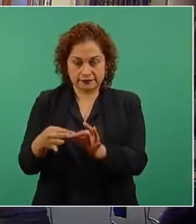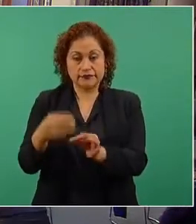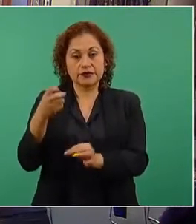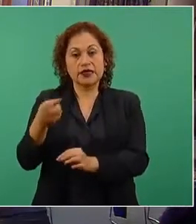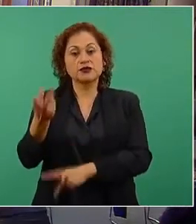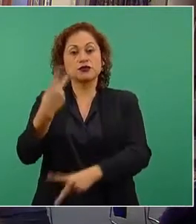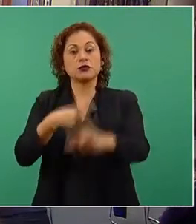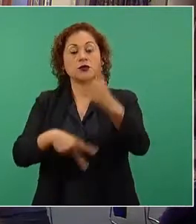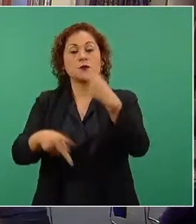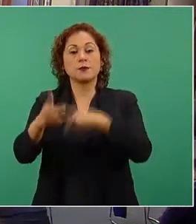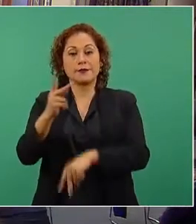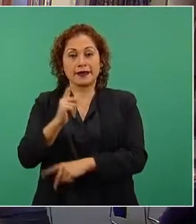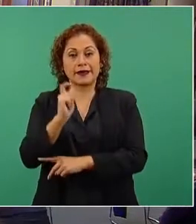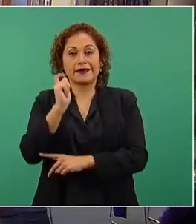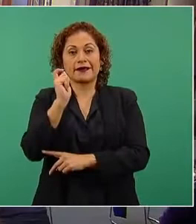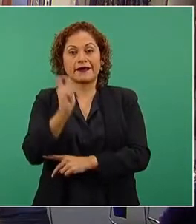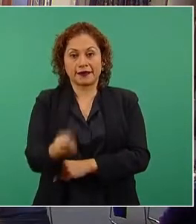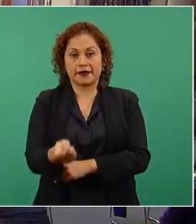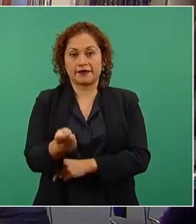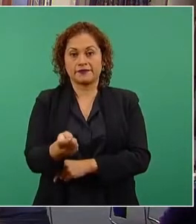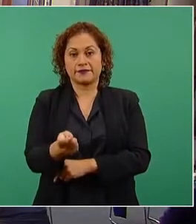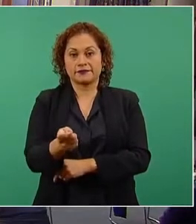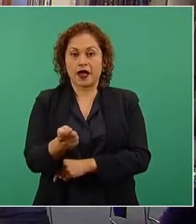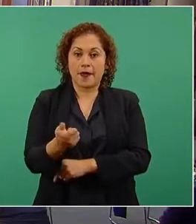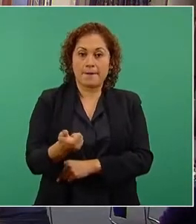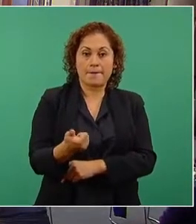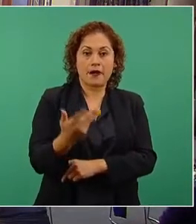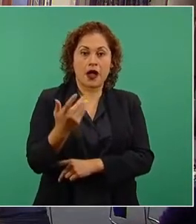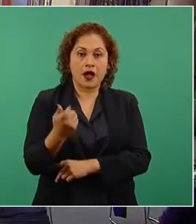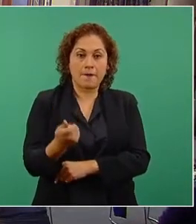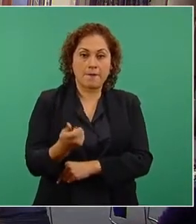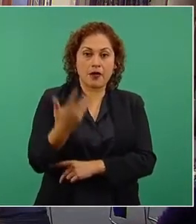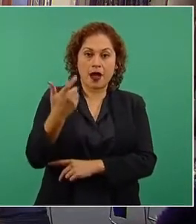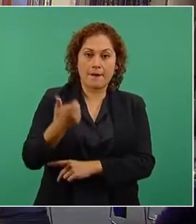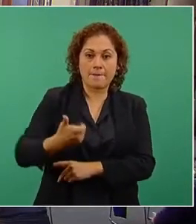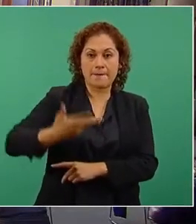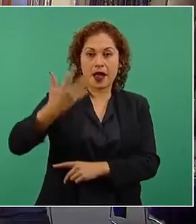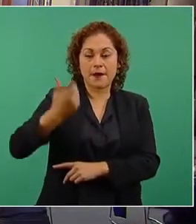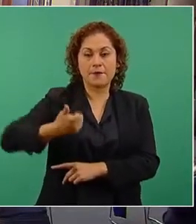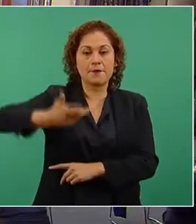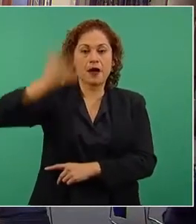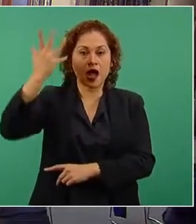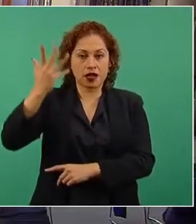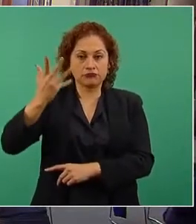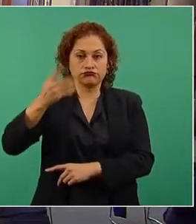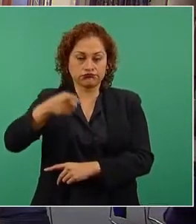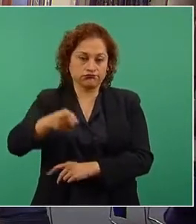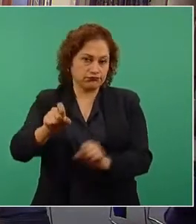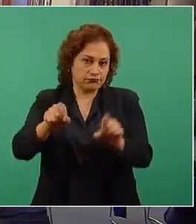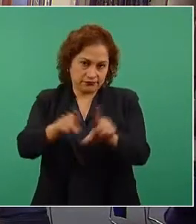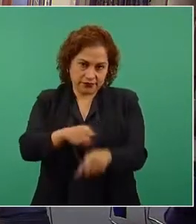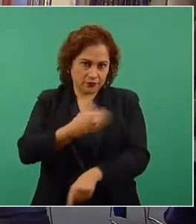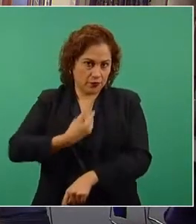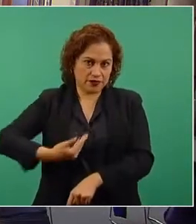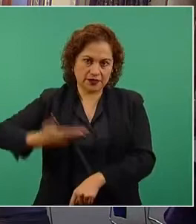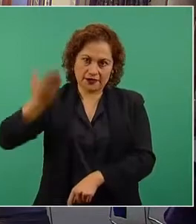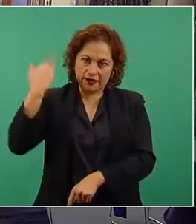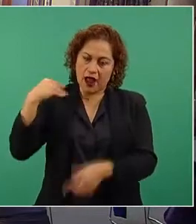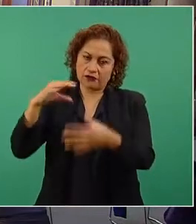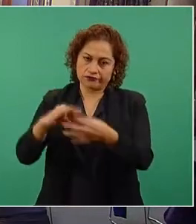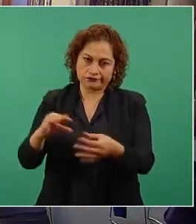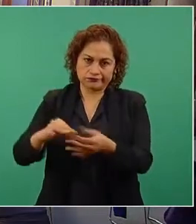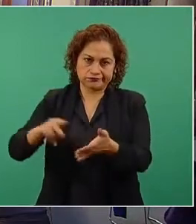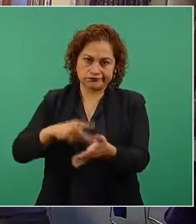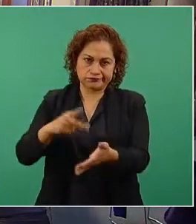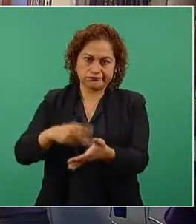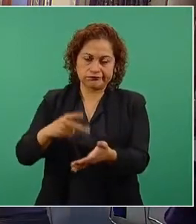proporcionalmente pagarán cada vez más, a imagen y semejanza, de lo que ya el mismo presidente de la República ha expuesto, del pago de